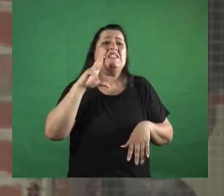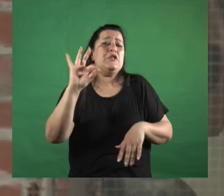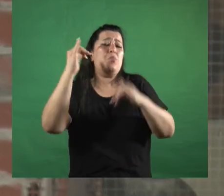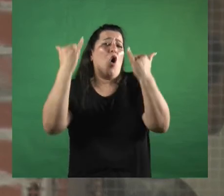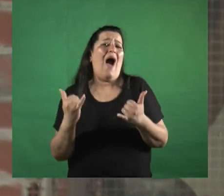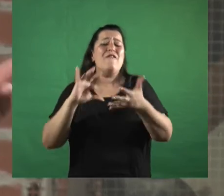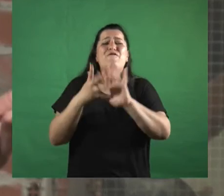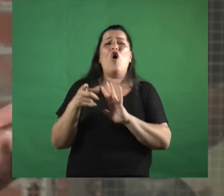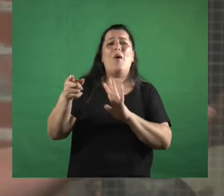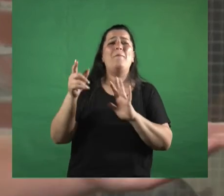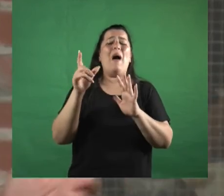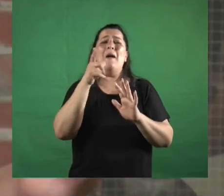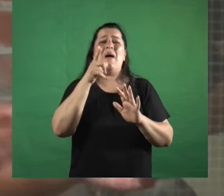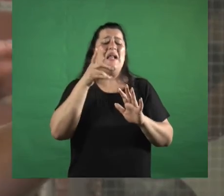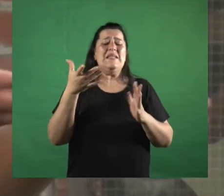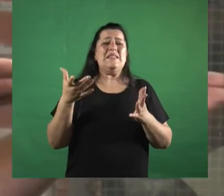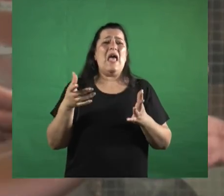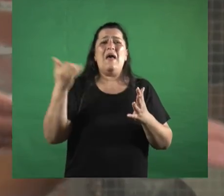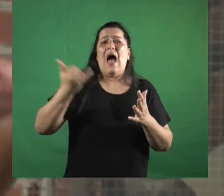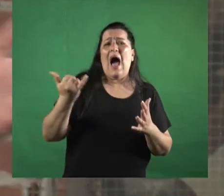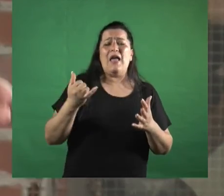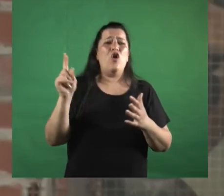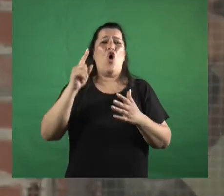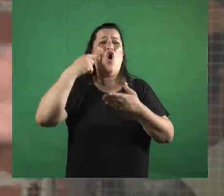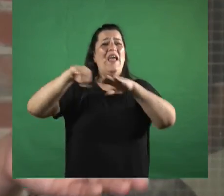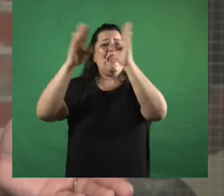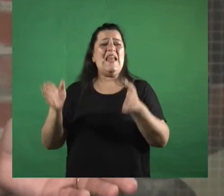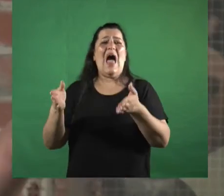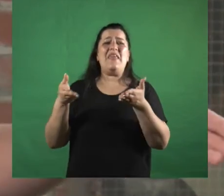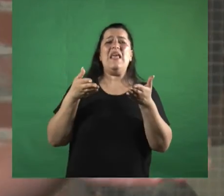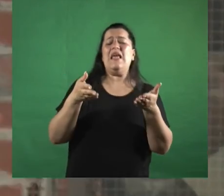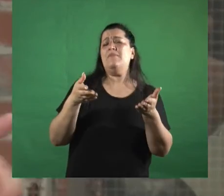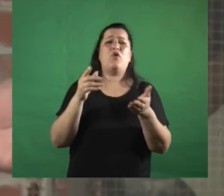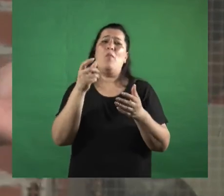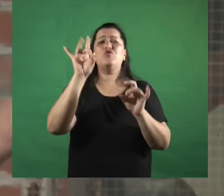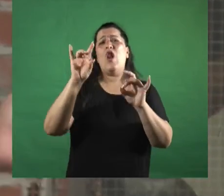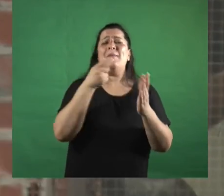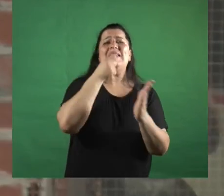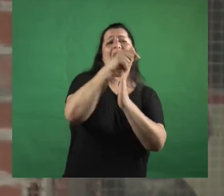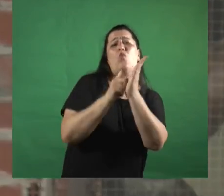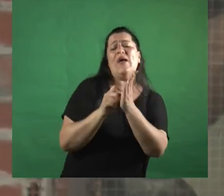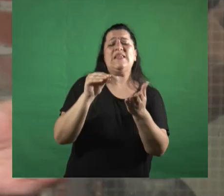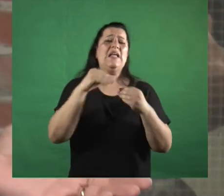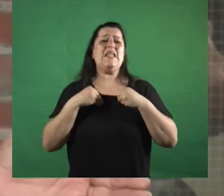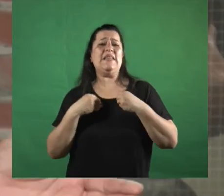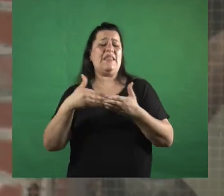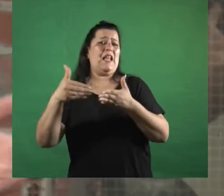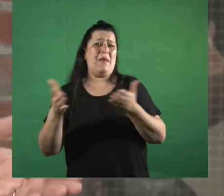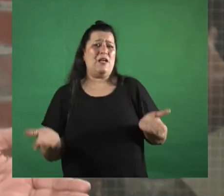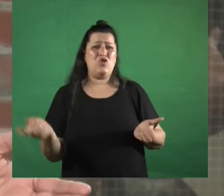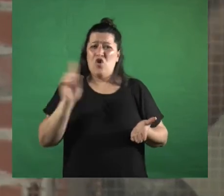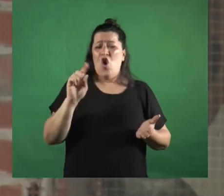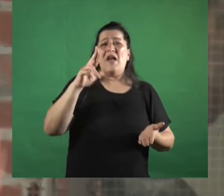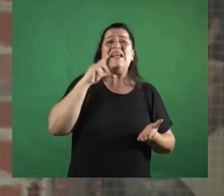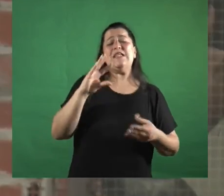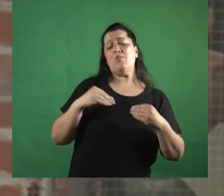racismo entendido de arriba hacia abajo no de hacer un INADI puesto al servicio de hacer encuestas y la gente se sintió discriminada el racismo no es una